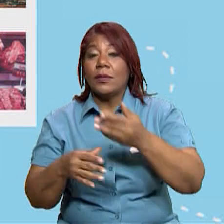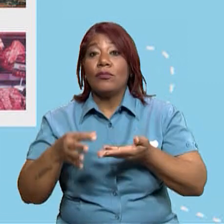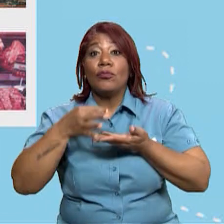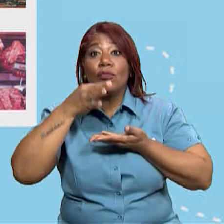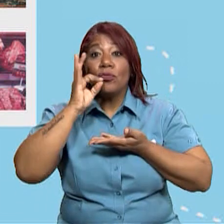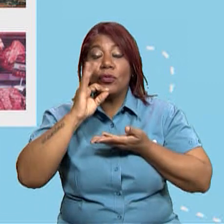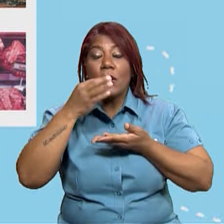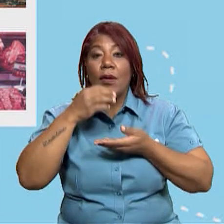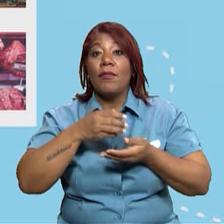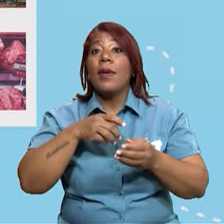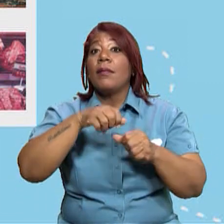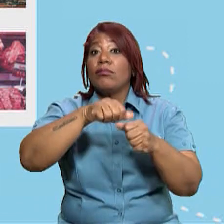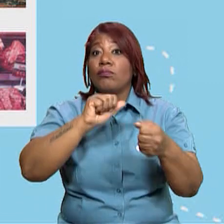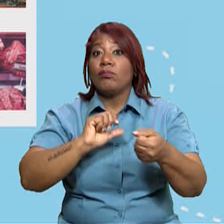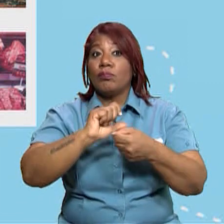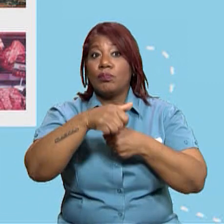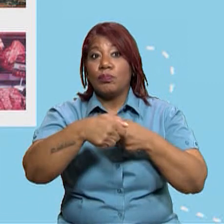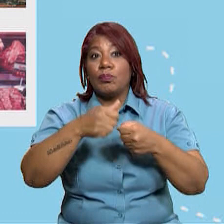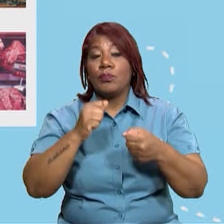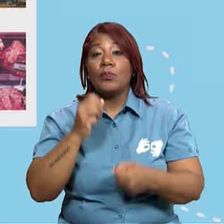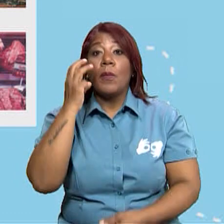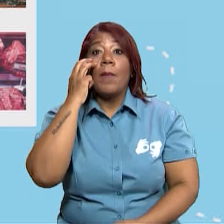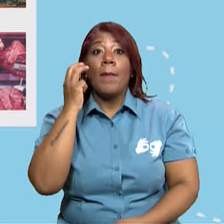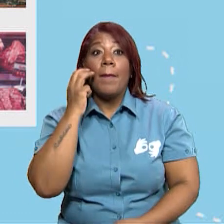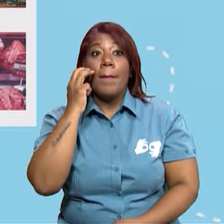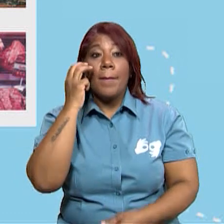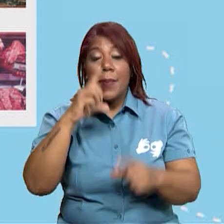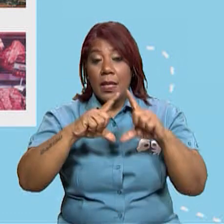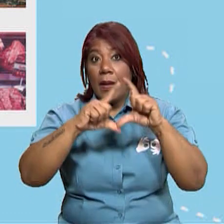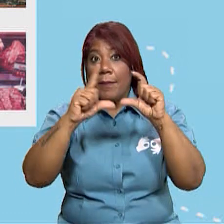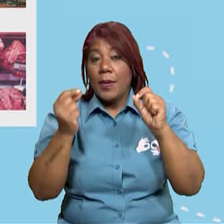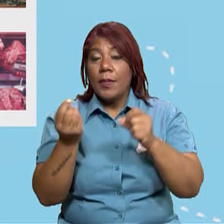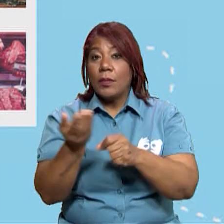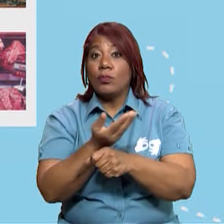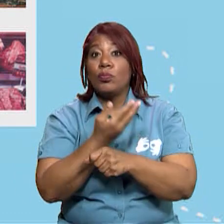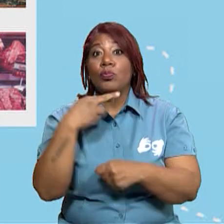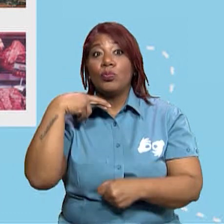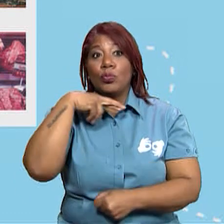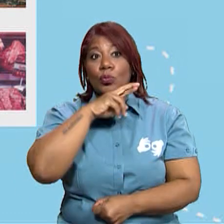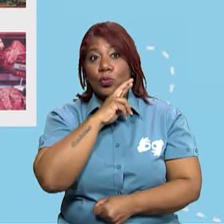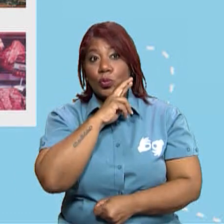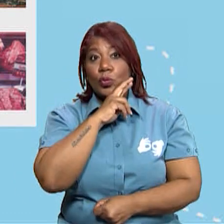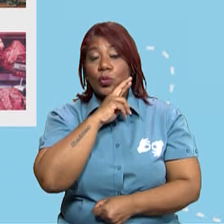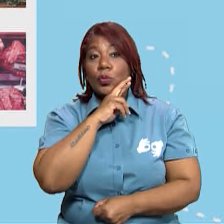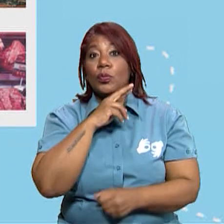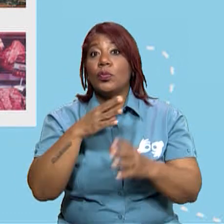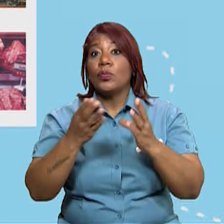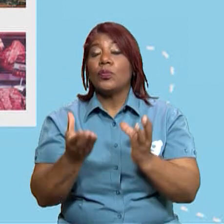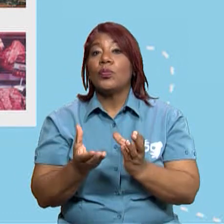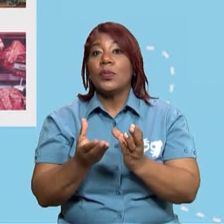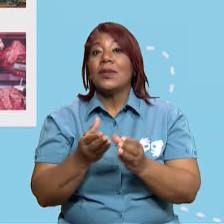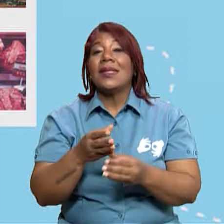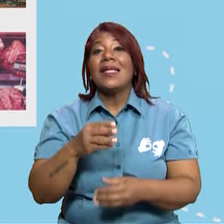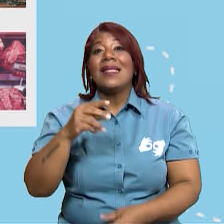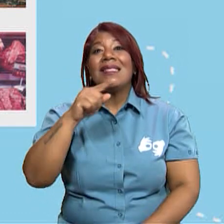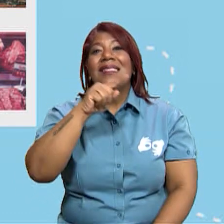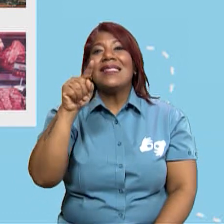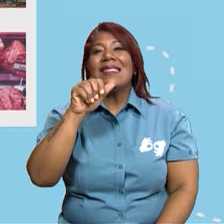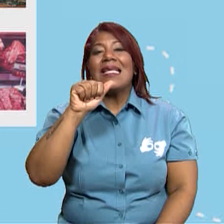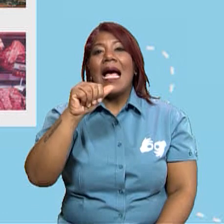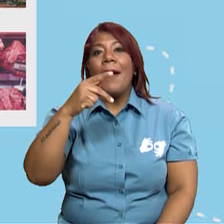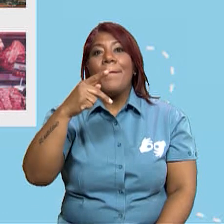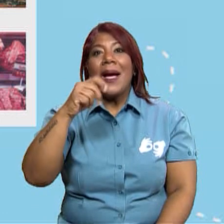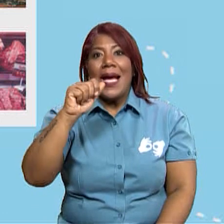melón, papaya, palmito, piña, pimentón, tomate, calabaza, cacao, coco, mango